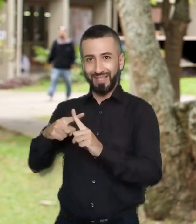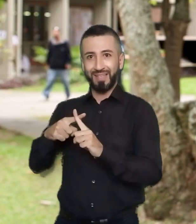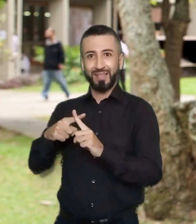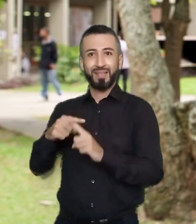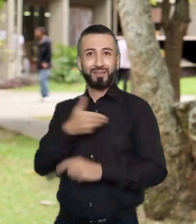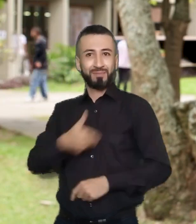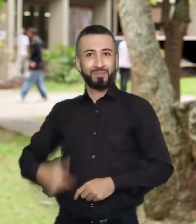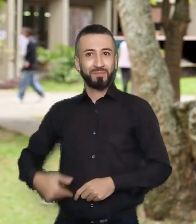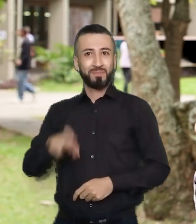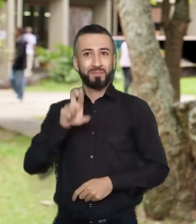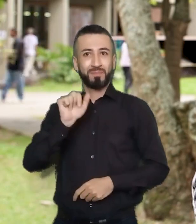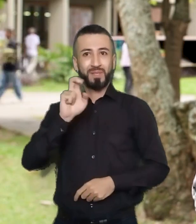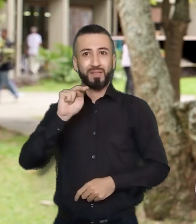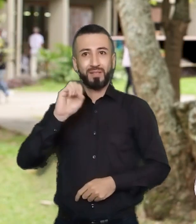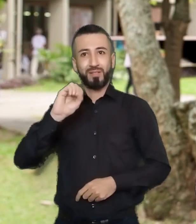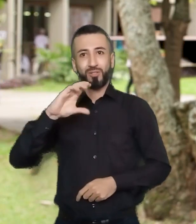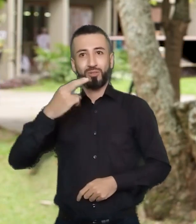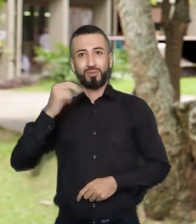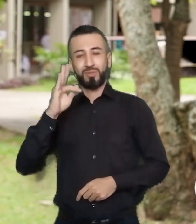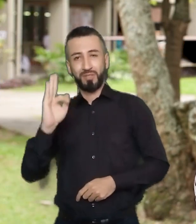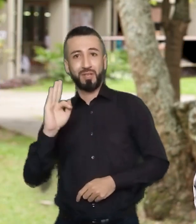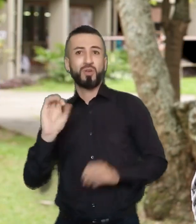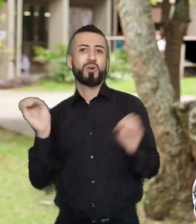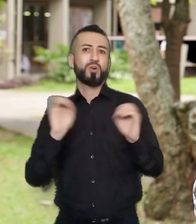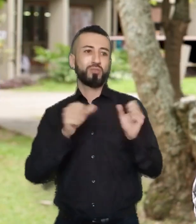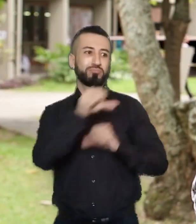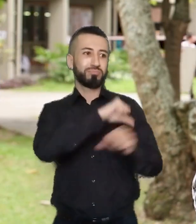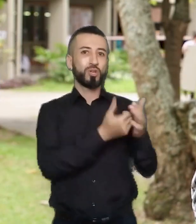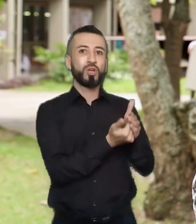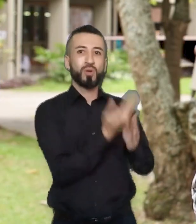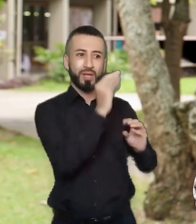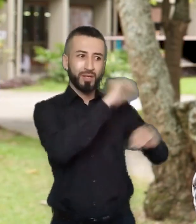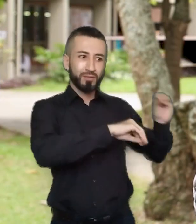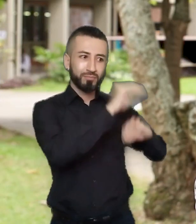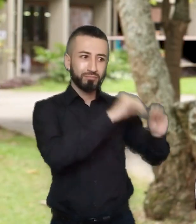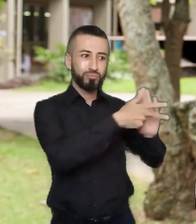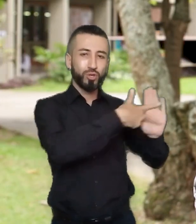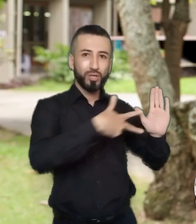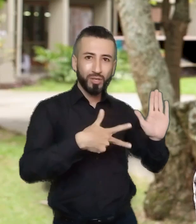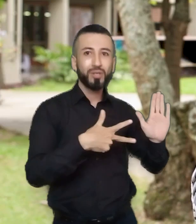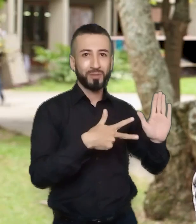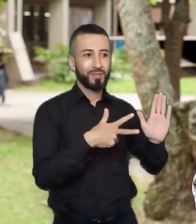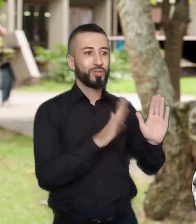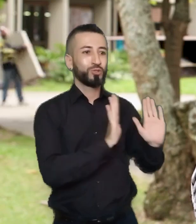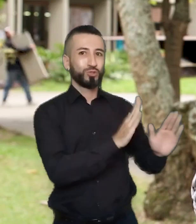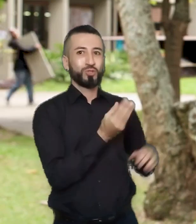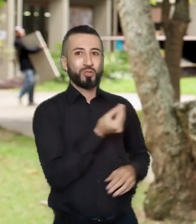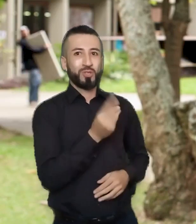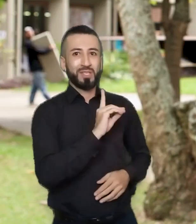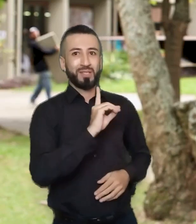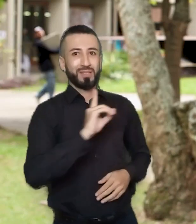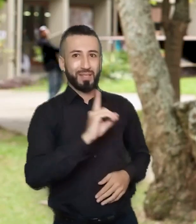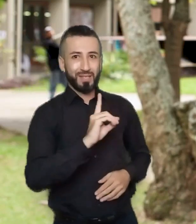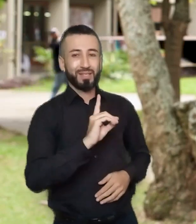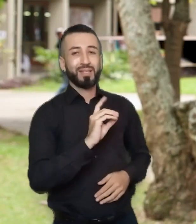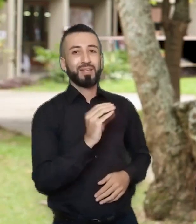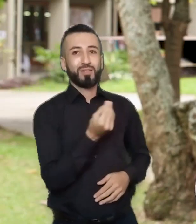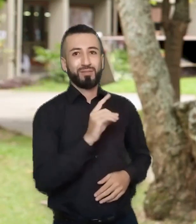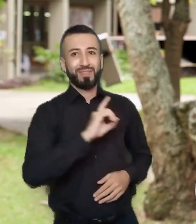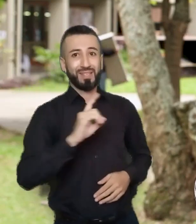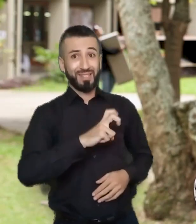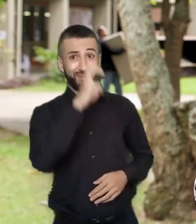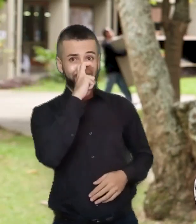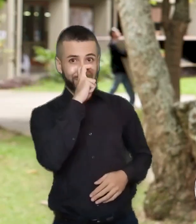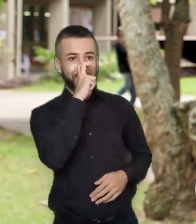la dictadura de Pinochet o reemplazarla por una constitución impulsada, orientada y redactada por la derecha y la ultraderecha chilenas. Eso